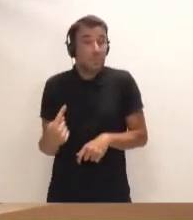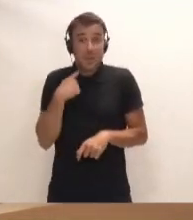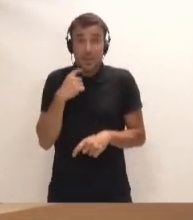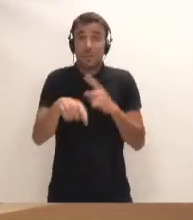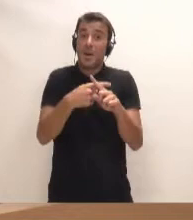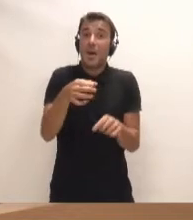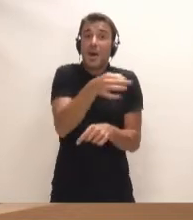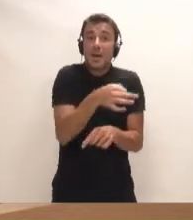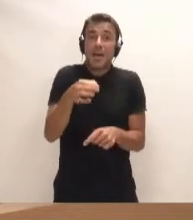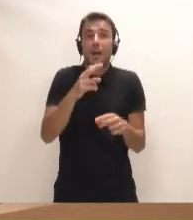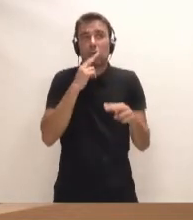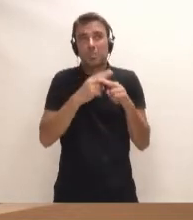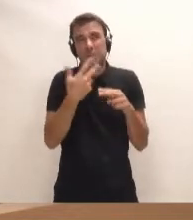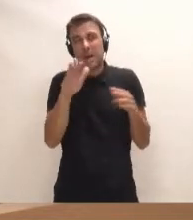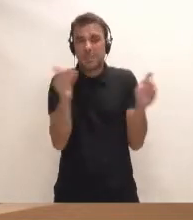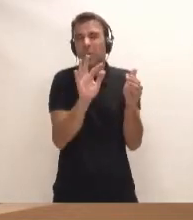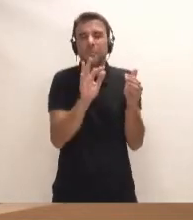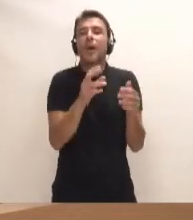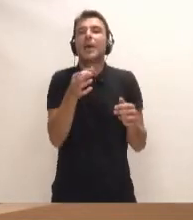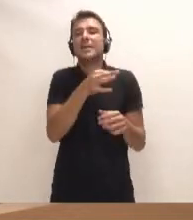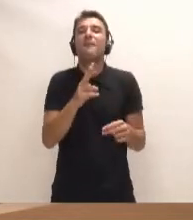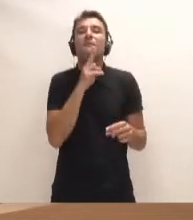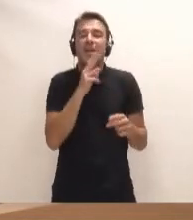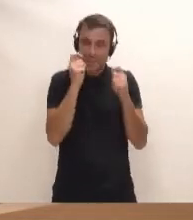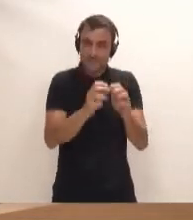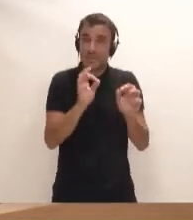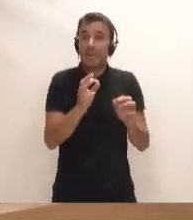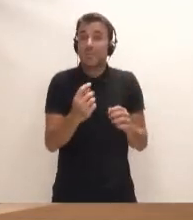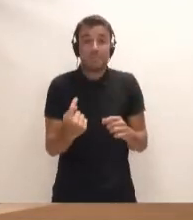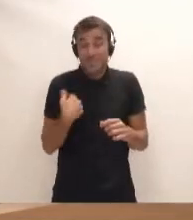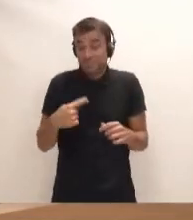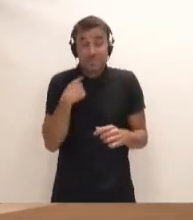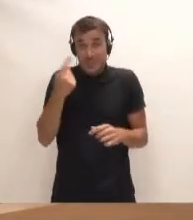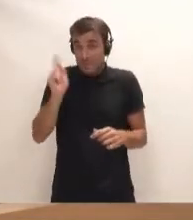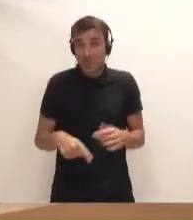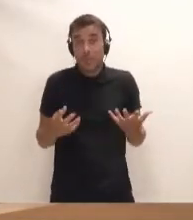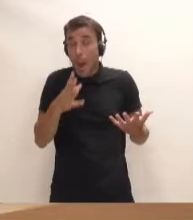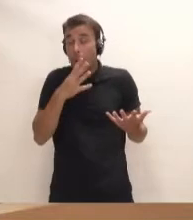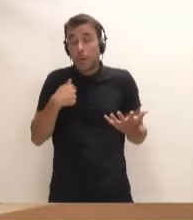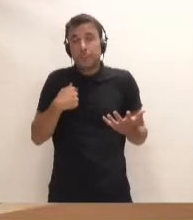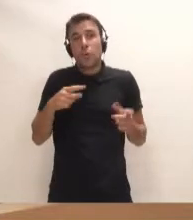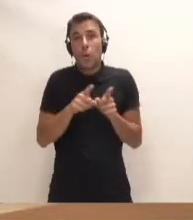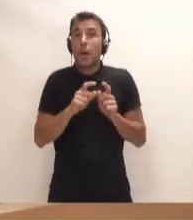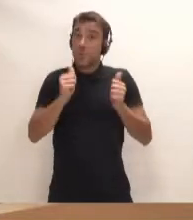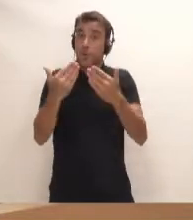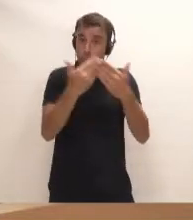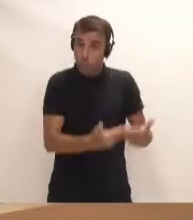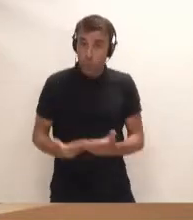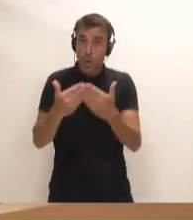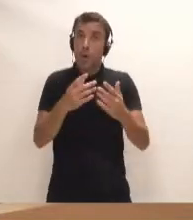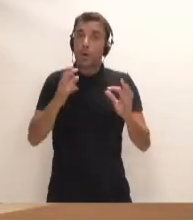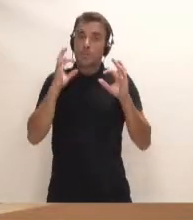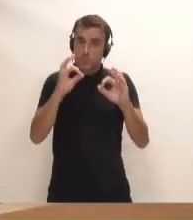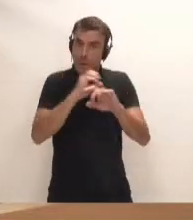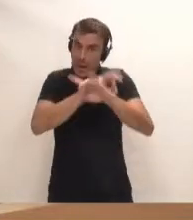Menores, las Islas Verdes, tampoco, nos alegramos de que por fin, bueno, se ponga un estudio, un estudio objetivo